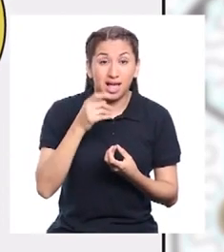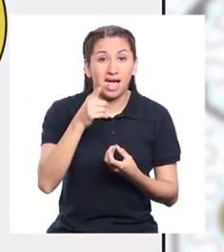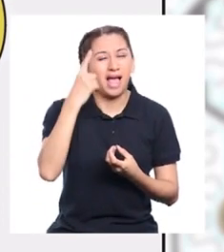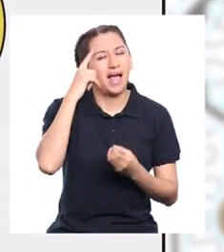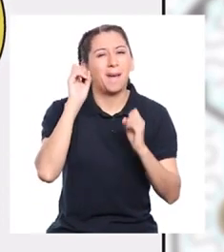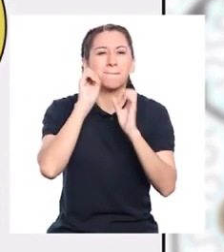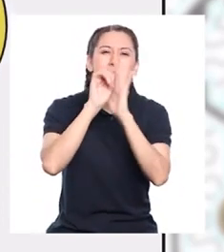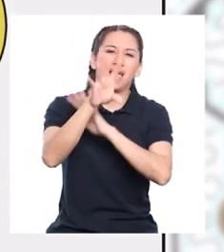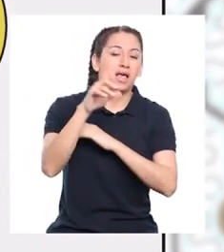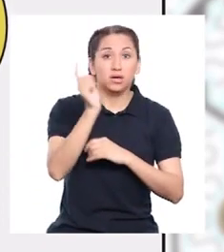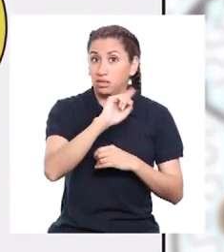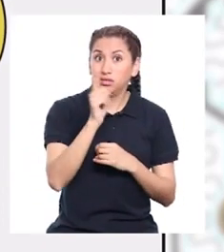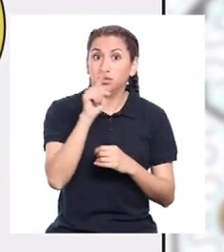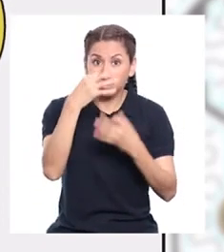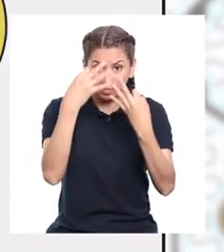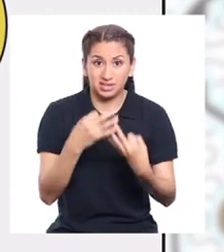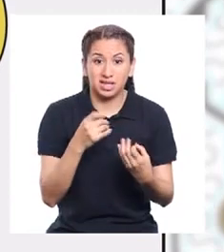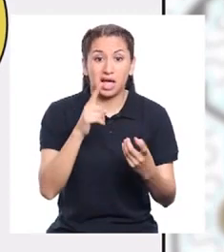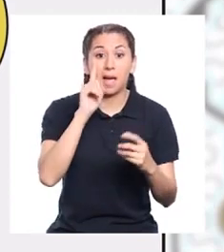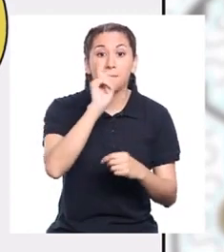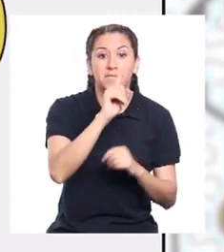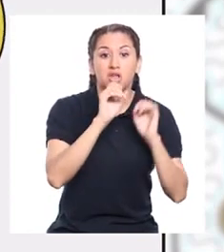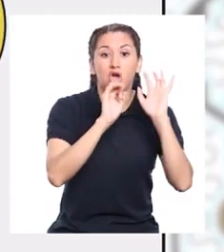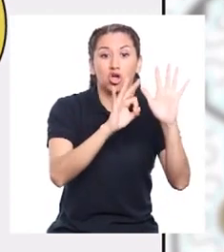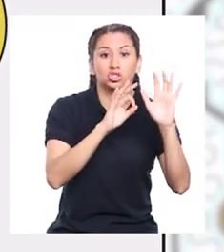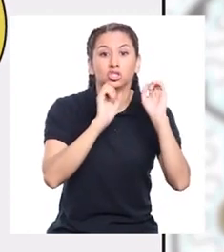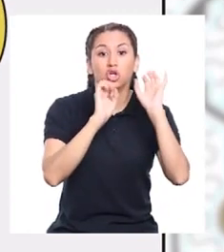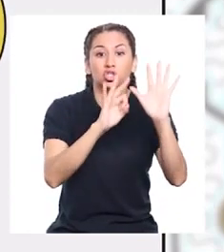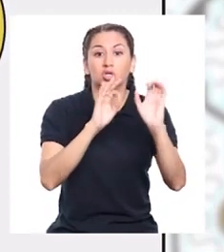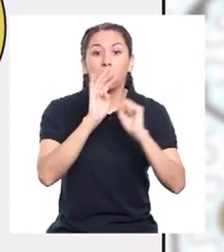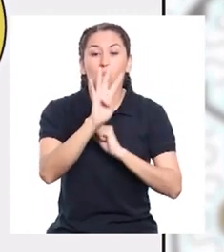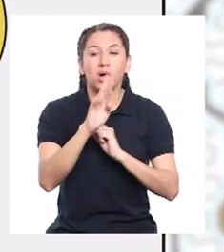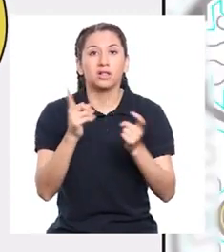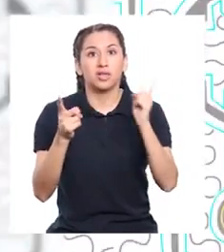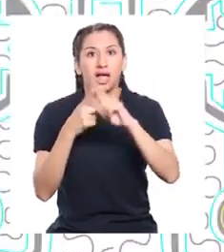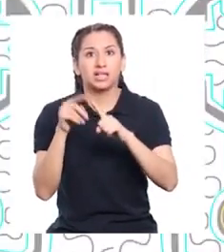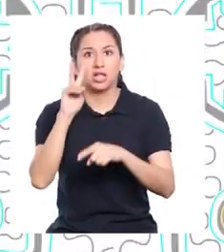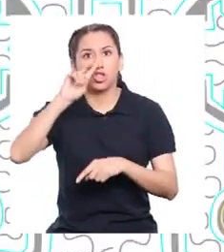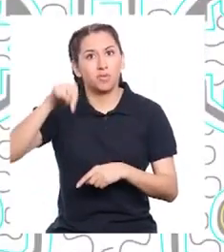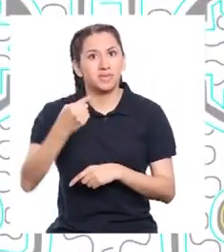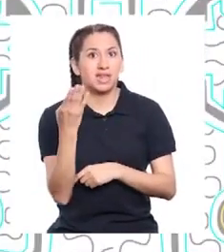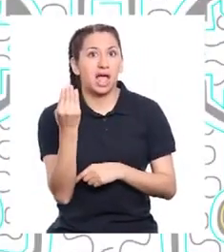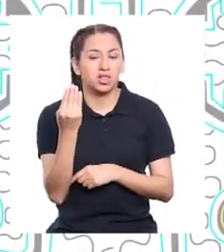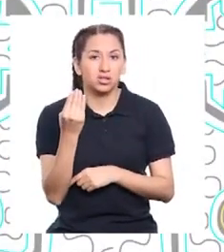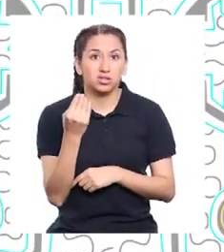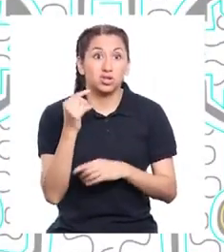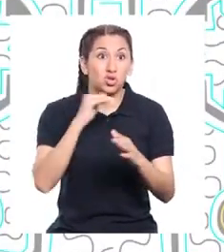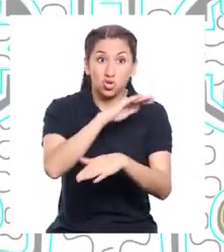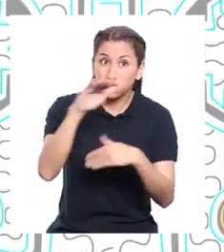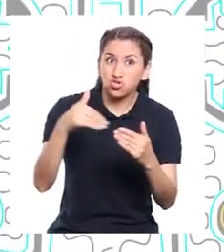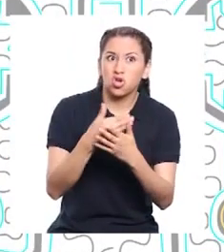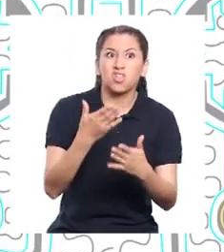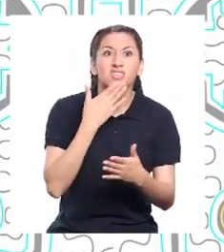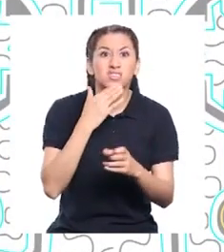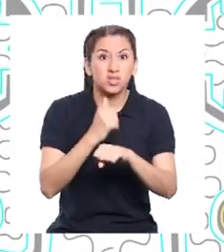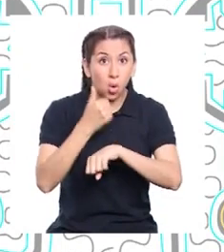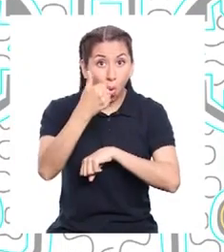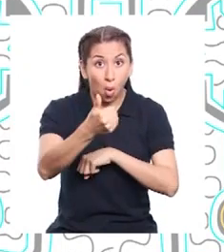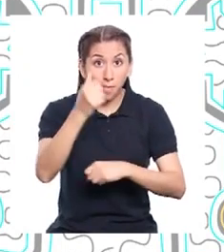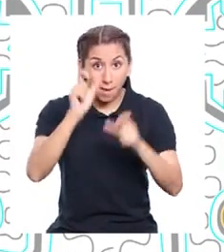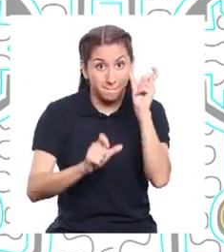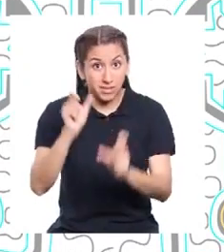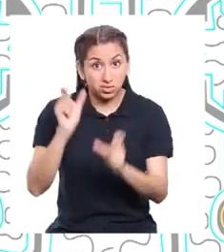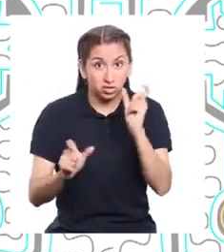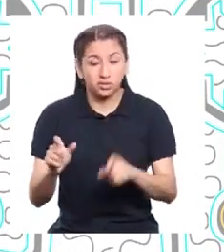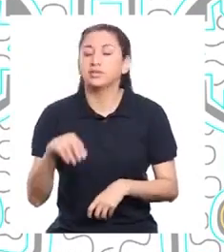cambios que se han dado desde 1884 al 2014. ¿Y todo eso lo han ocasionado los